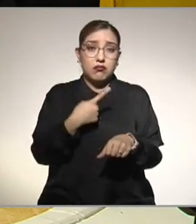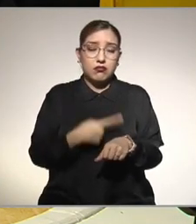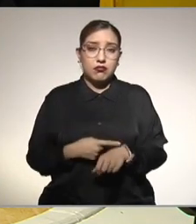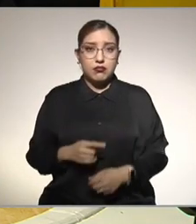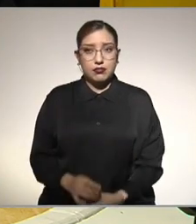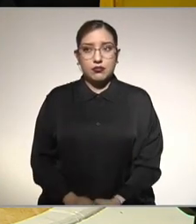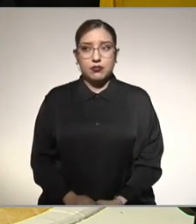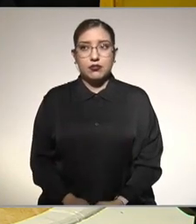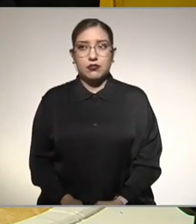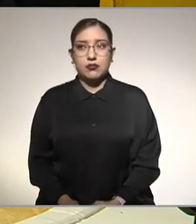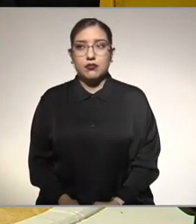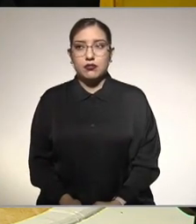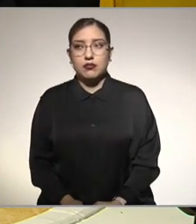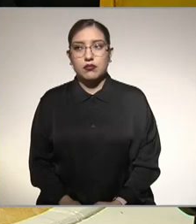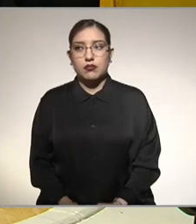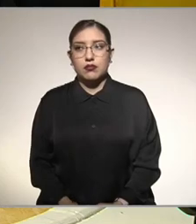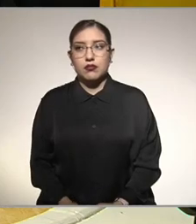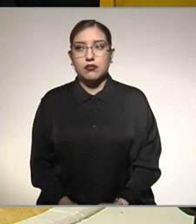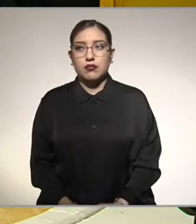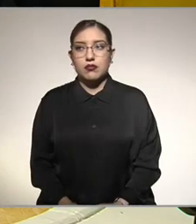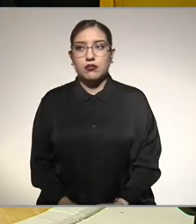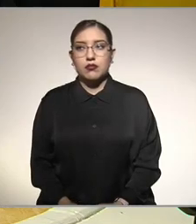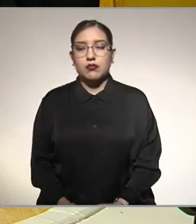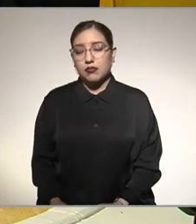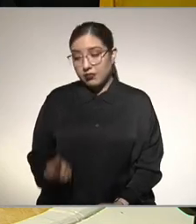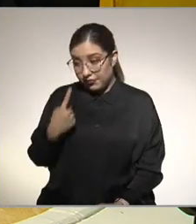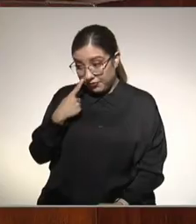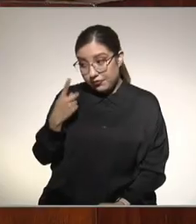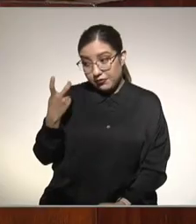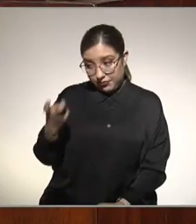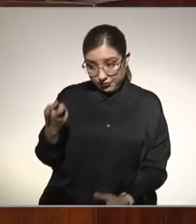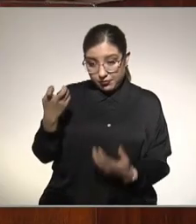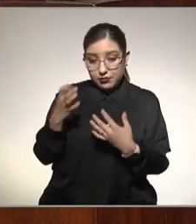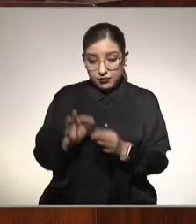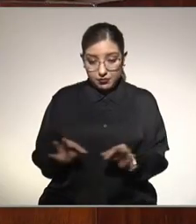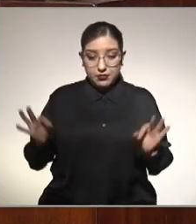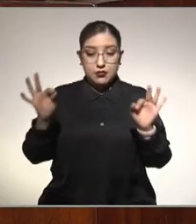contacto. Fíjate, Pepe, que esto es muy importante porque